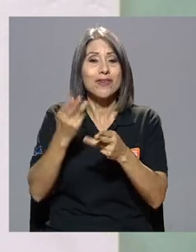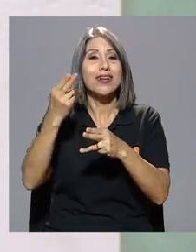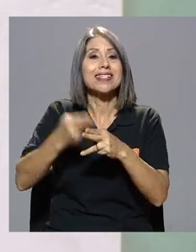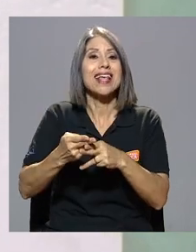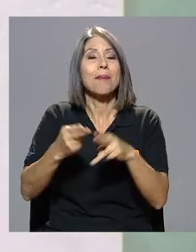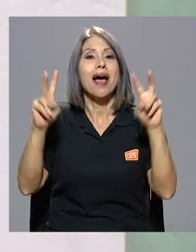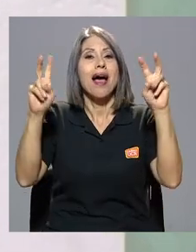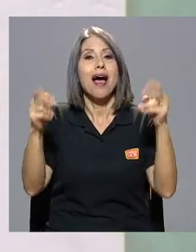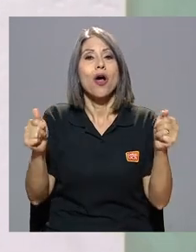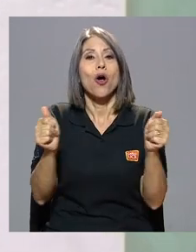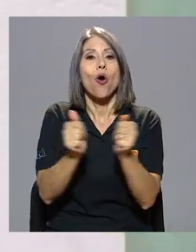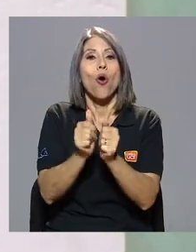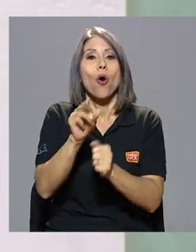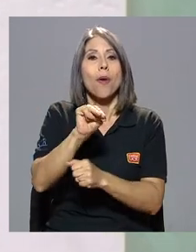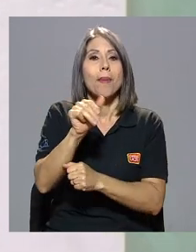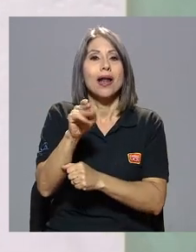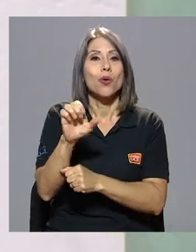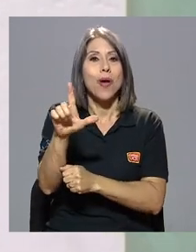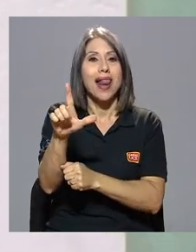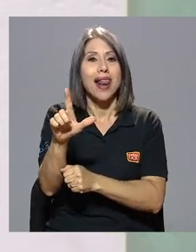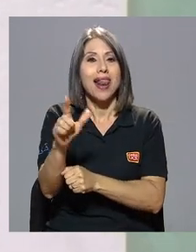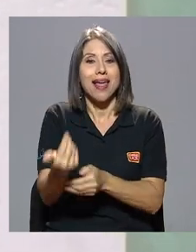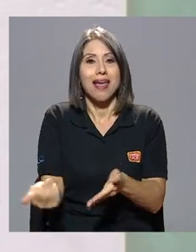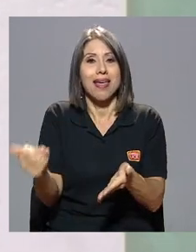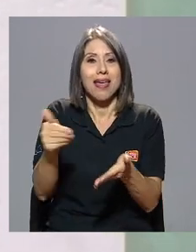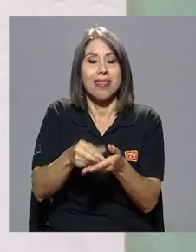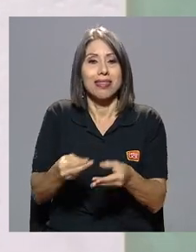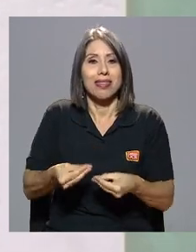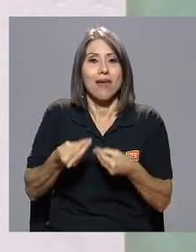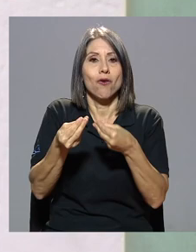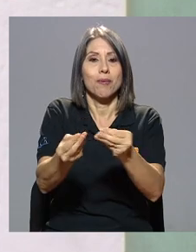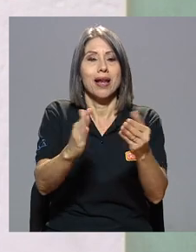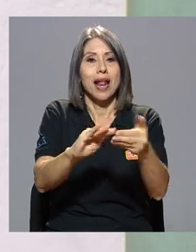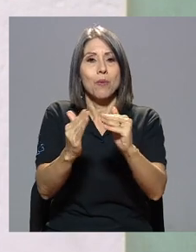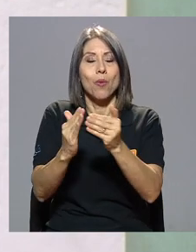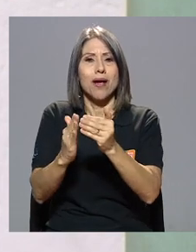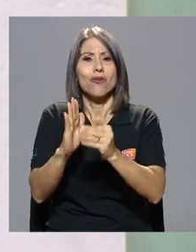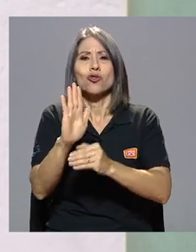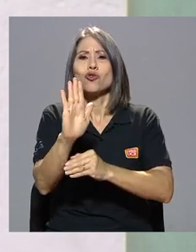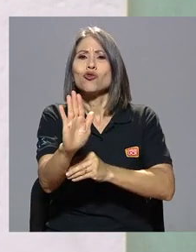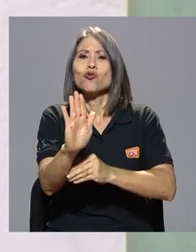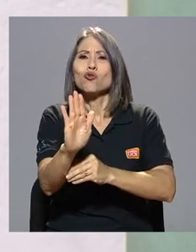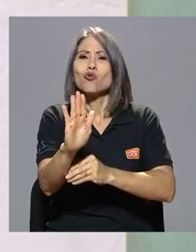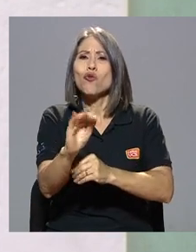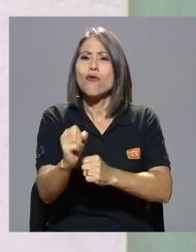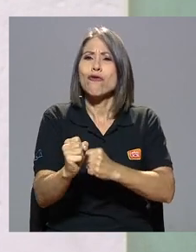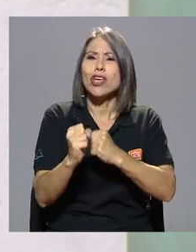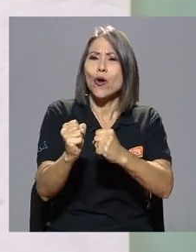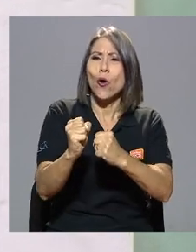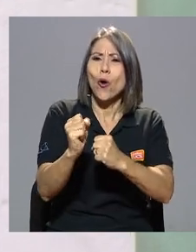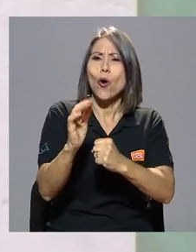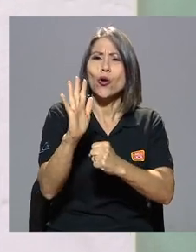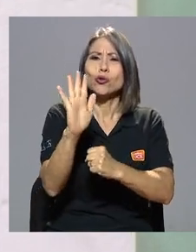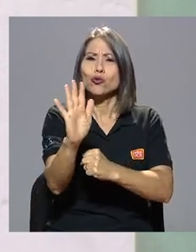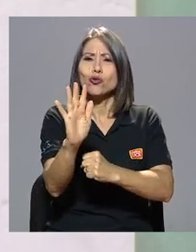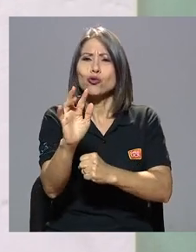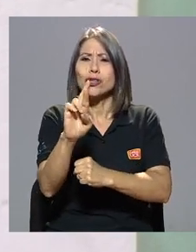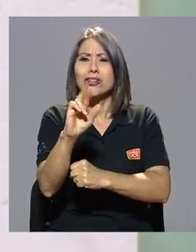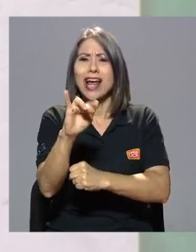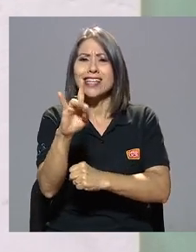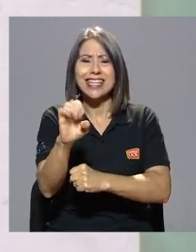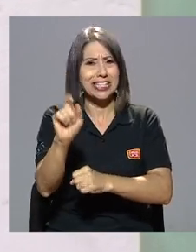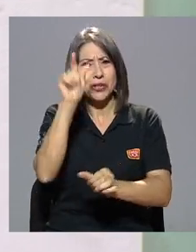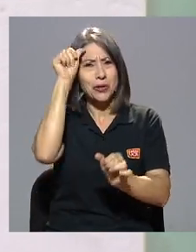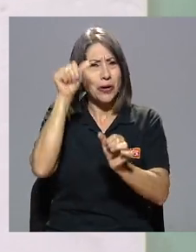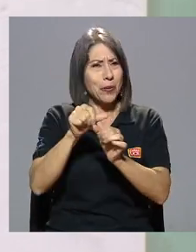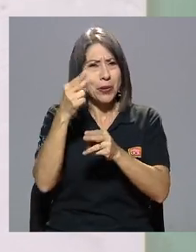un libro que se llama Con Manuel. Devolverle al pueblo sus raíces o su vigor. No recuerdo el nombre exacto.